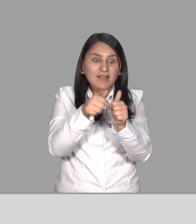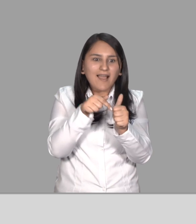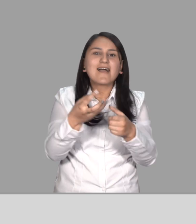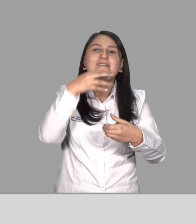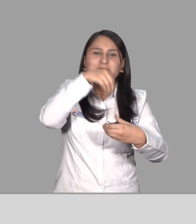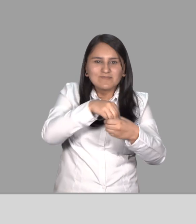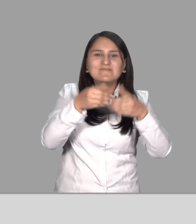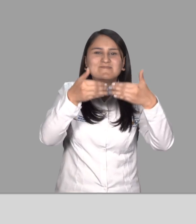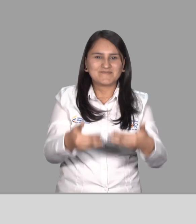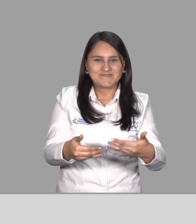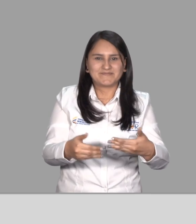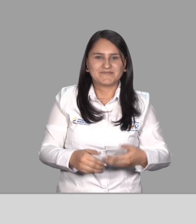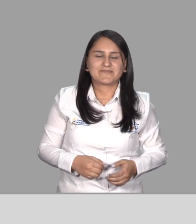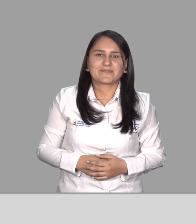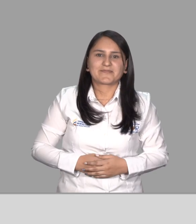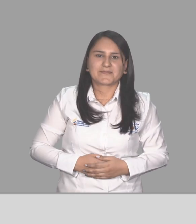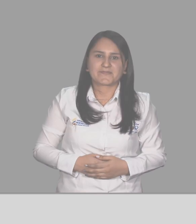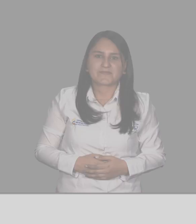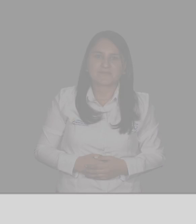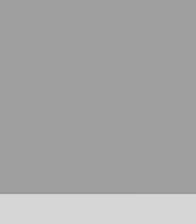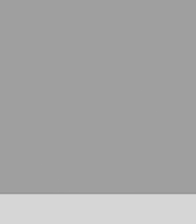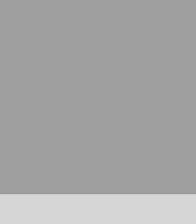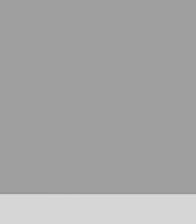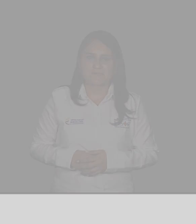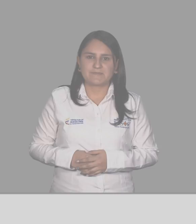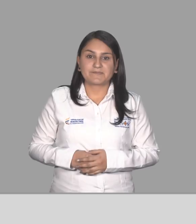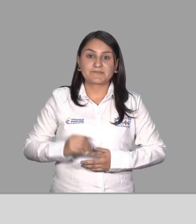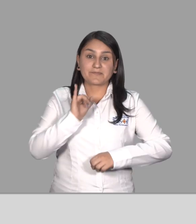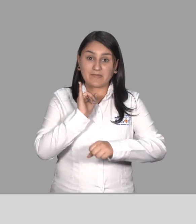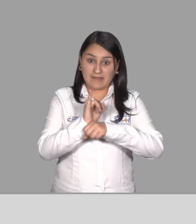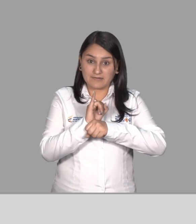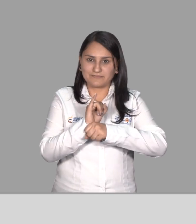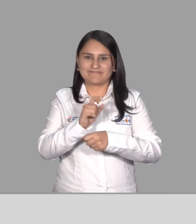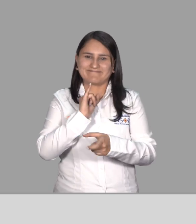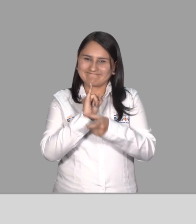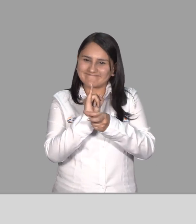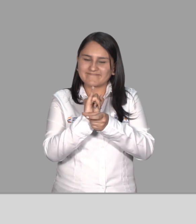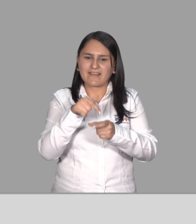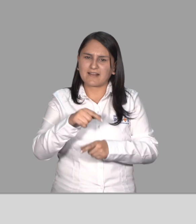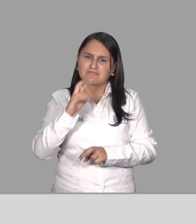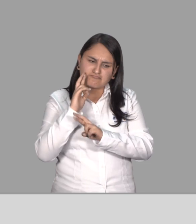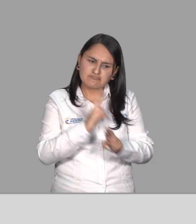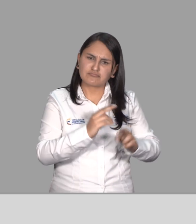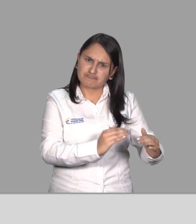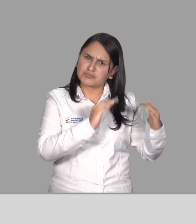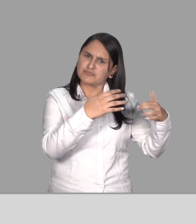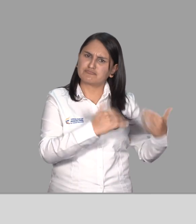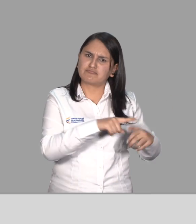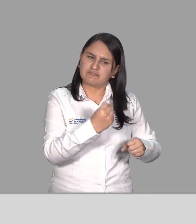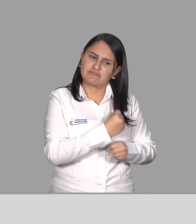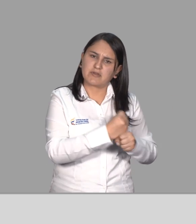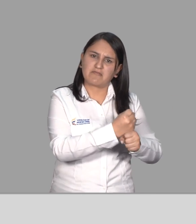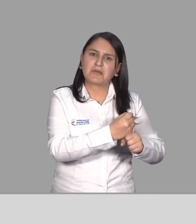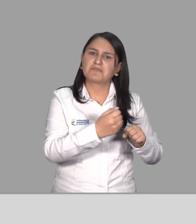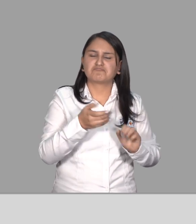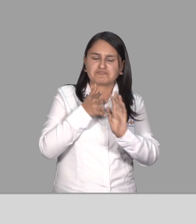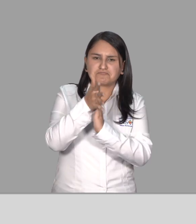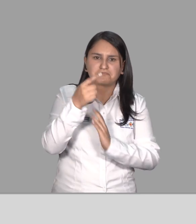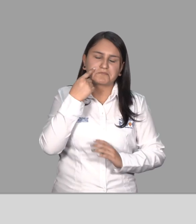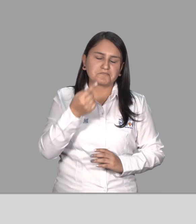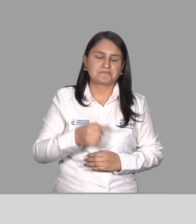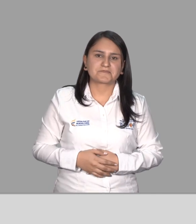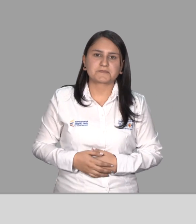deporte con discapacidad El Instituto Técnico Guaymaral ha sido exaltado por su labor Con las siguientes